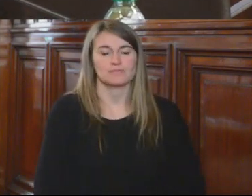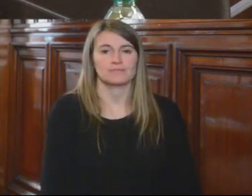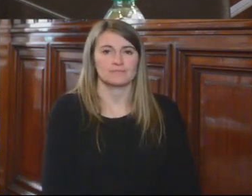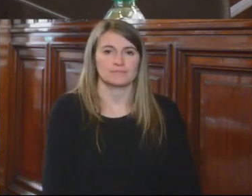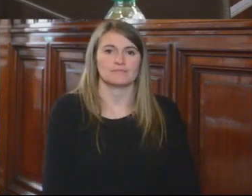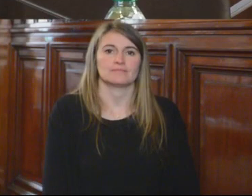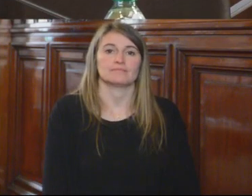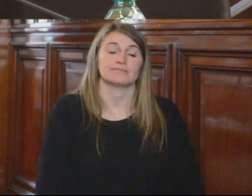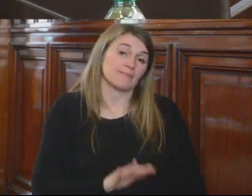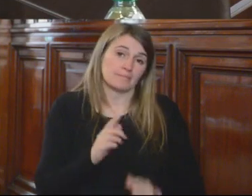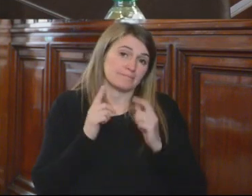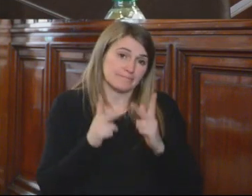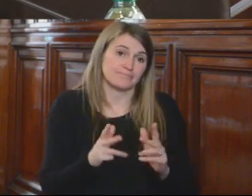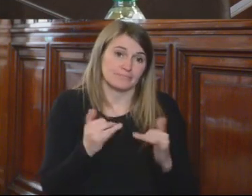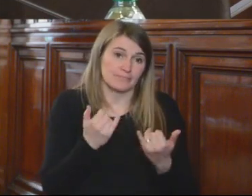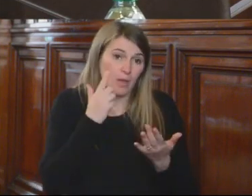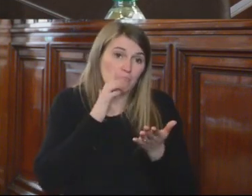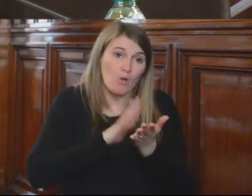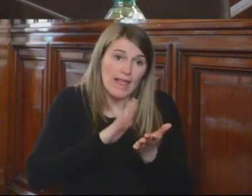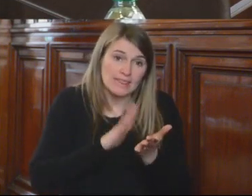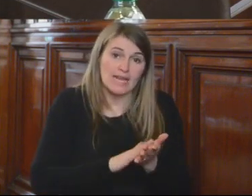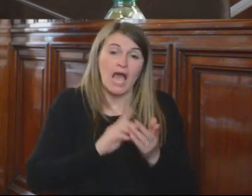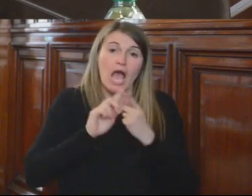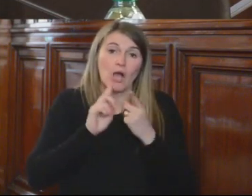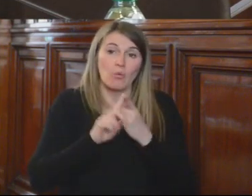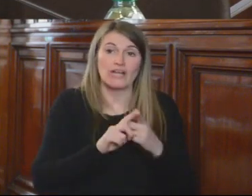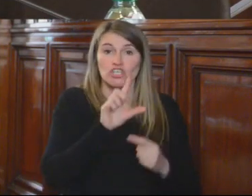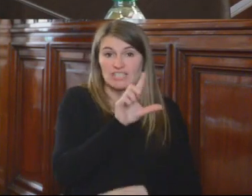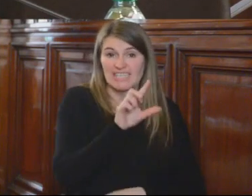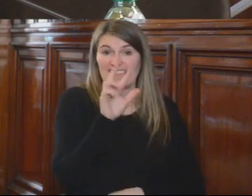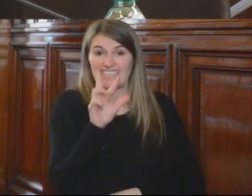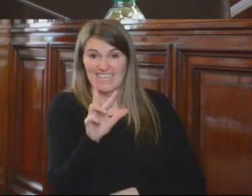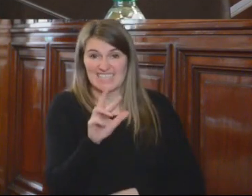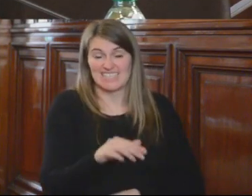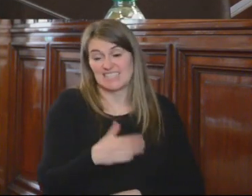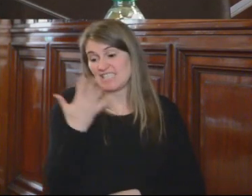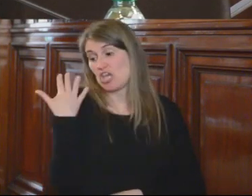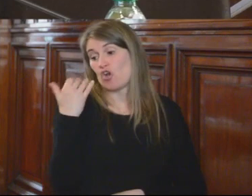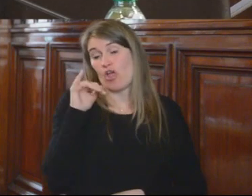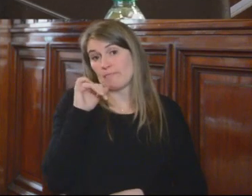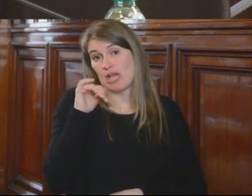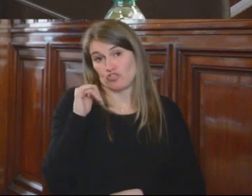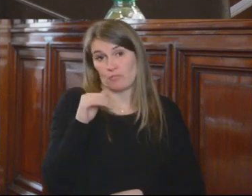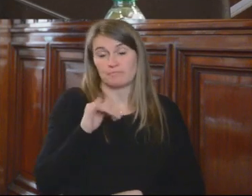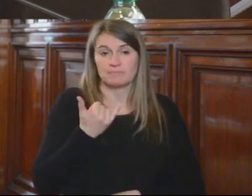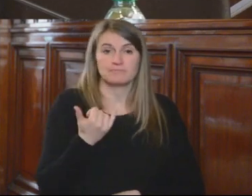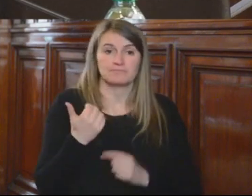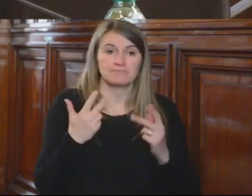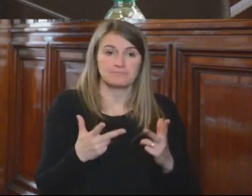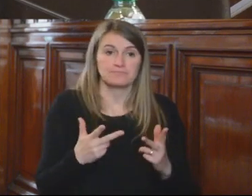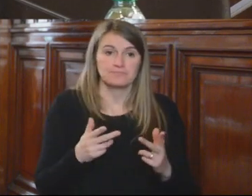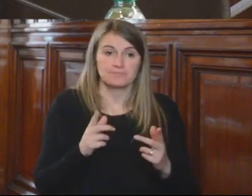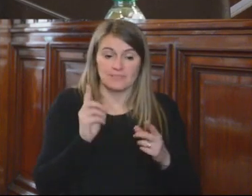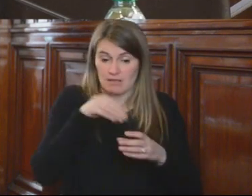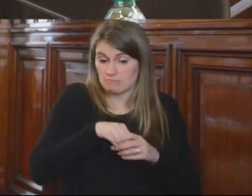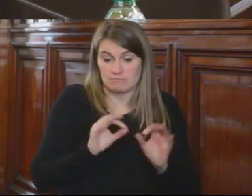Por lo dicho, se ha demostrado que el Acuerdo 73 del 5 de mayo ha sido emitido en el ejercicio